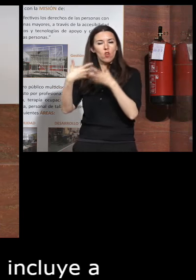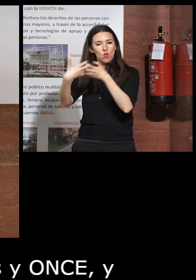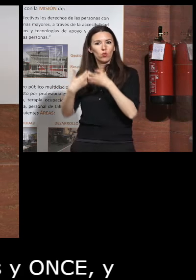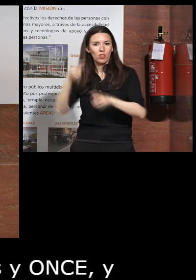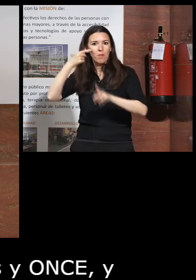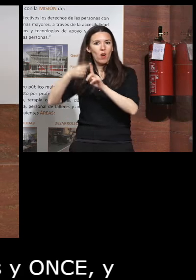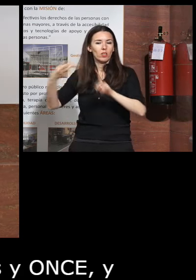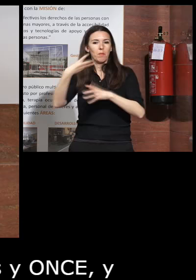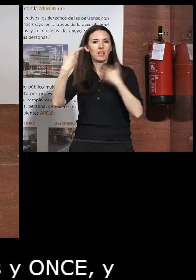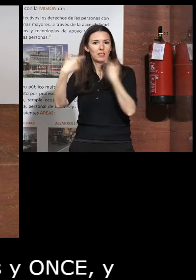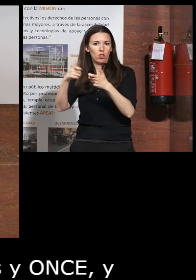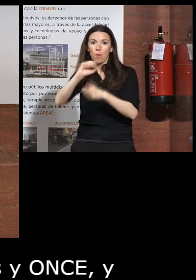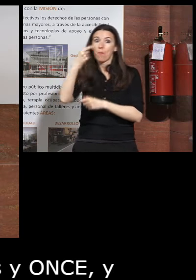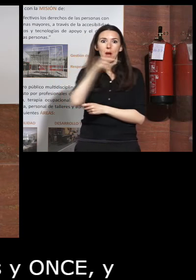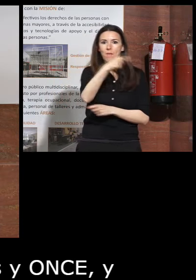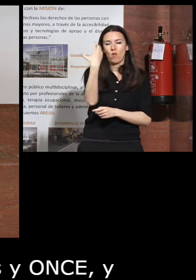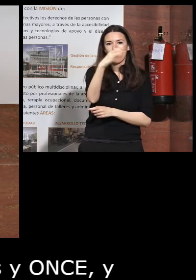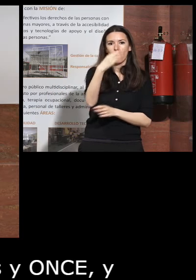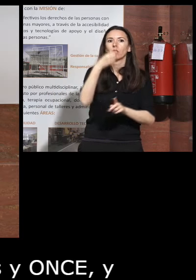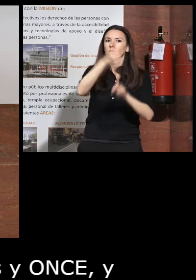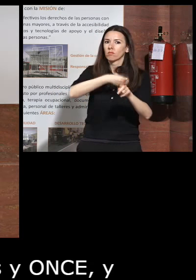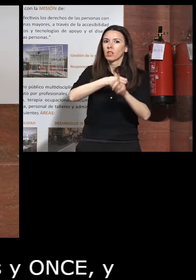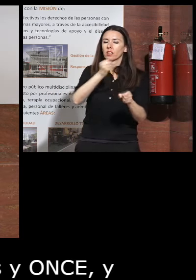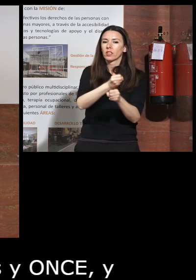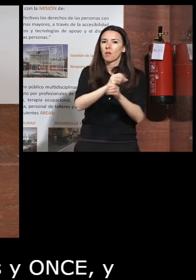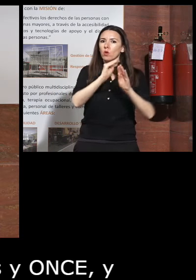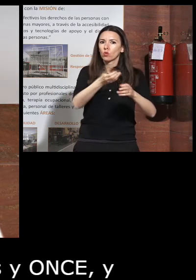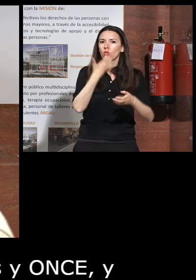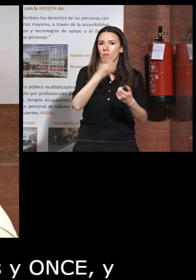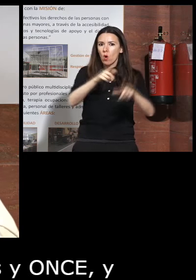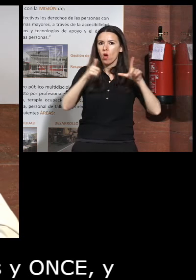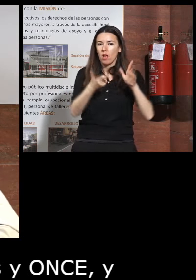el tercer sector con lo cual yo aquí reivindicaría su trabajo y también lo pondría como ejemplo